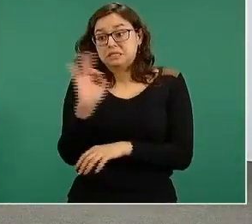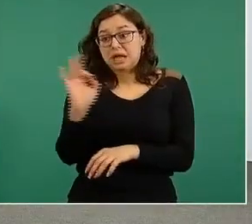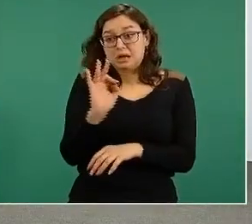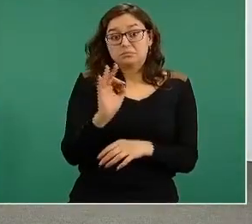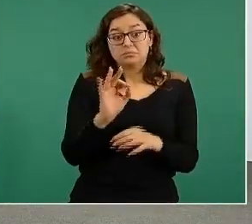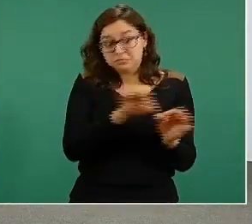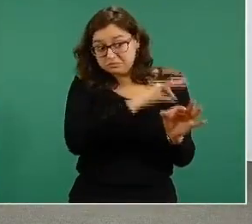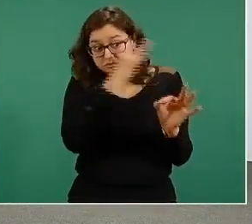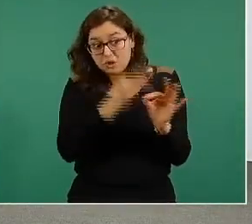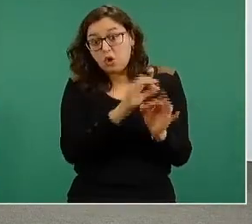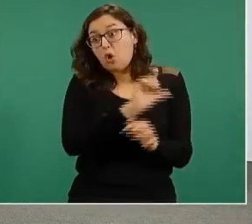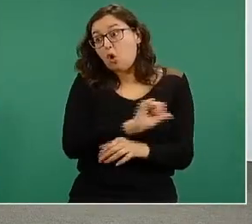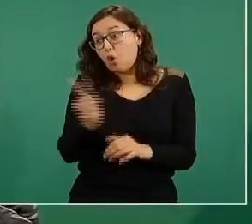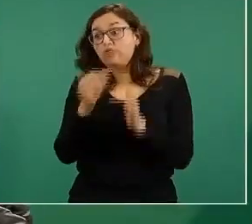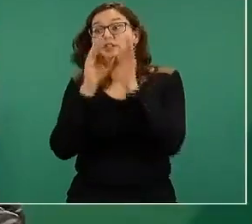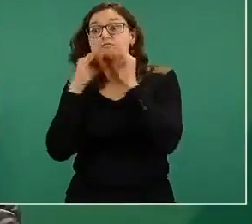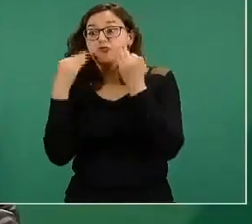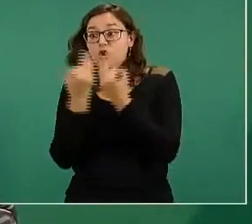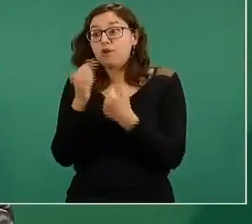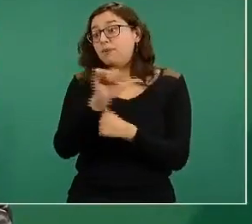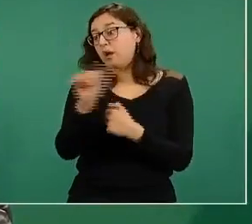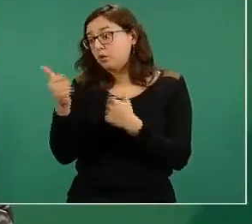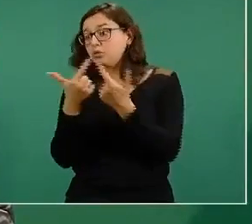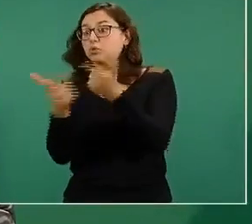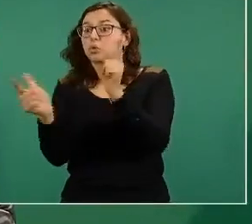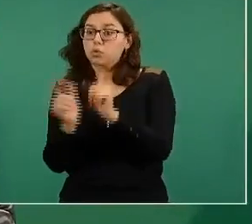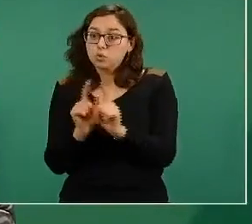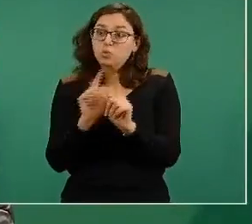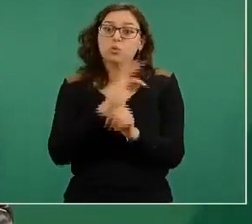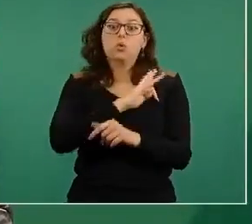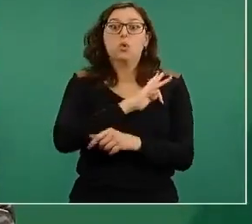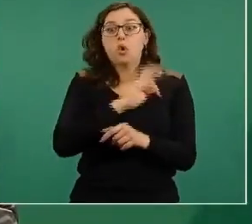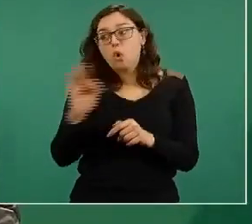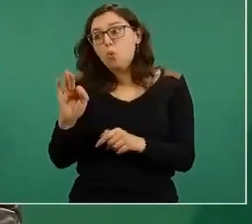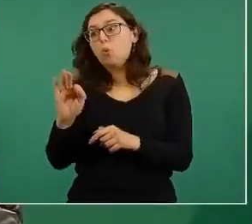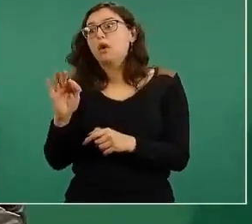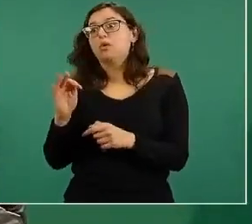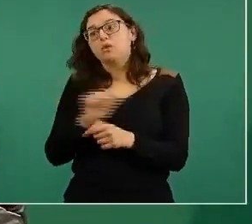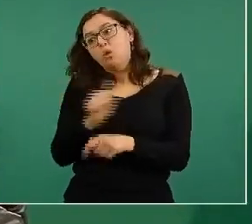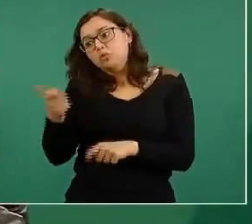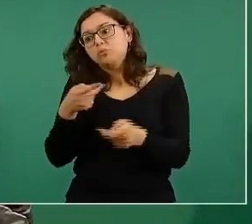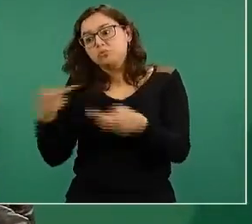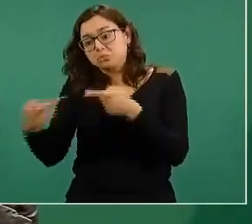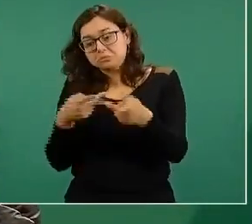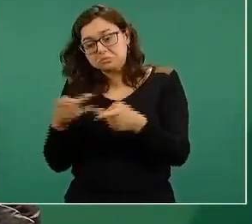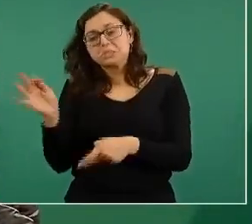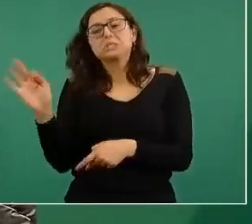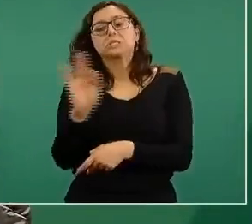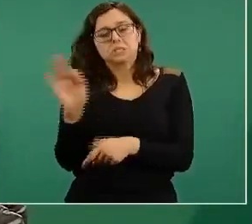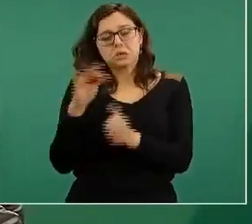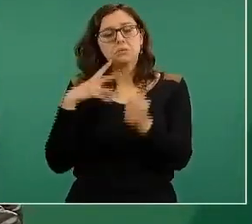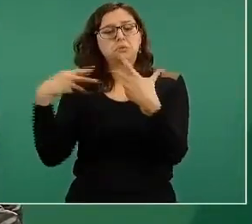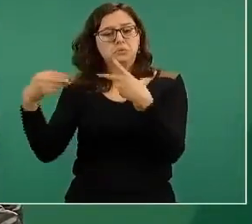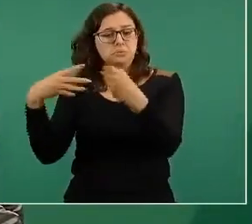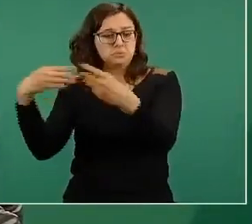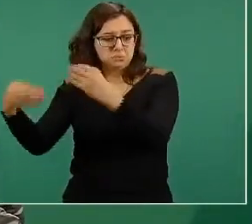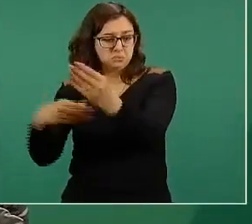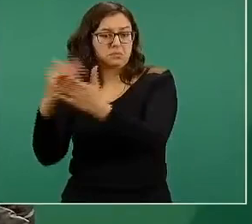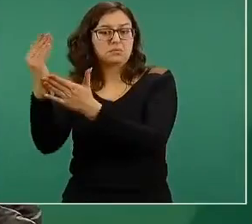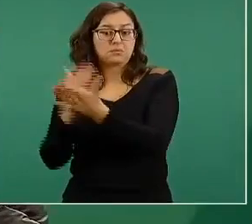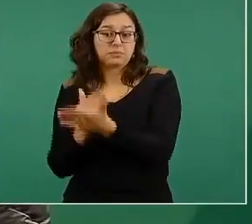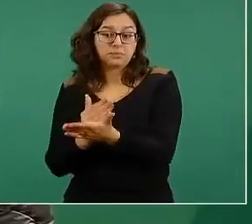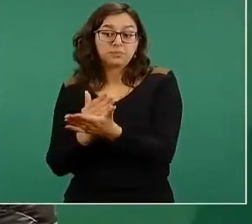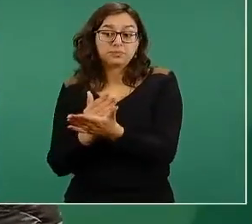estrategia para disminuir la carga de la enfermedad. Si esto obedece a